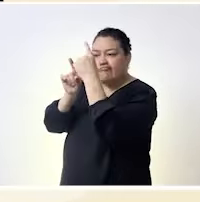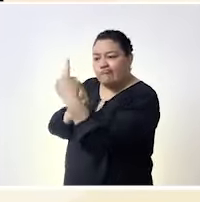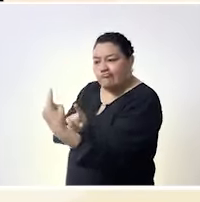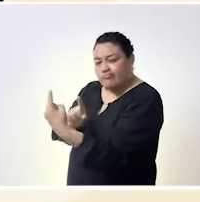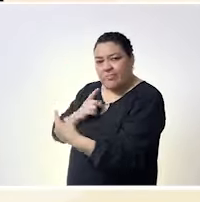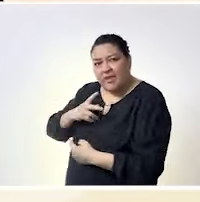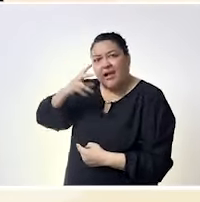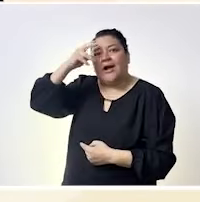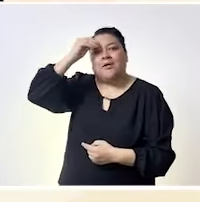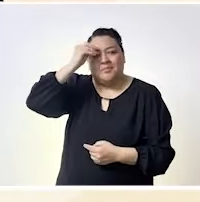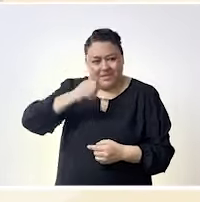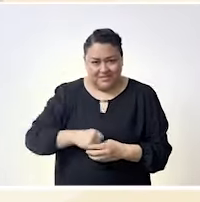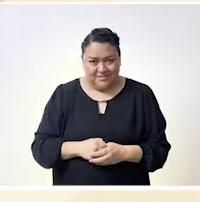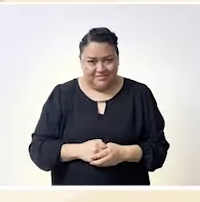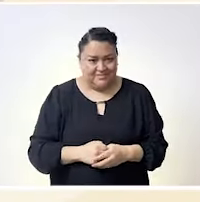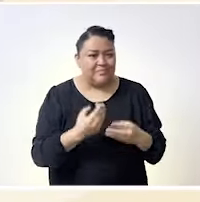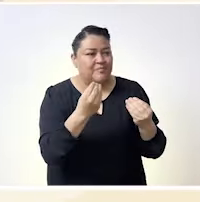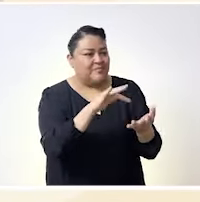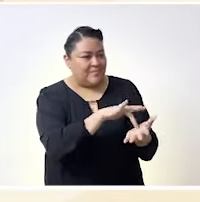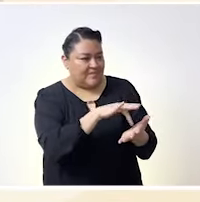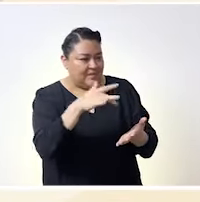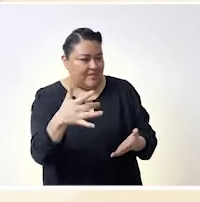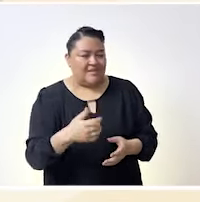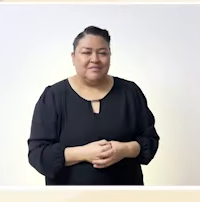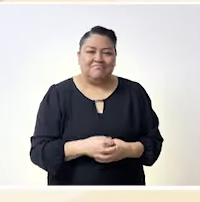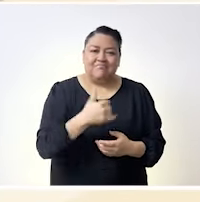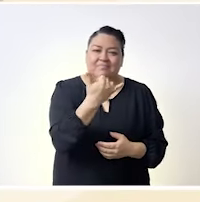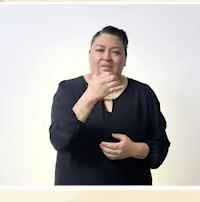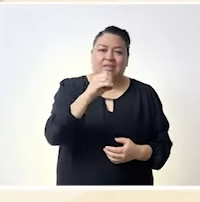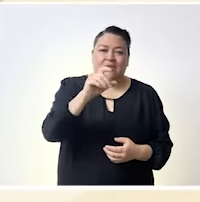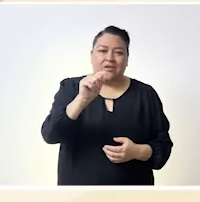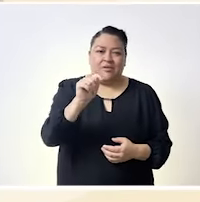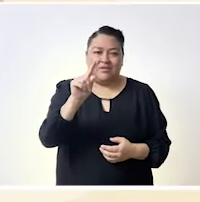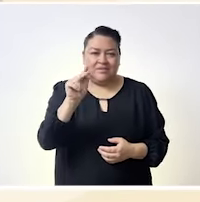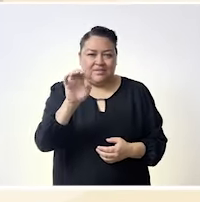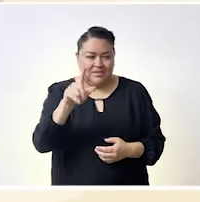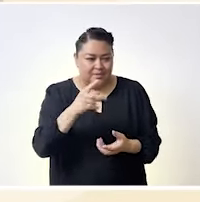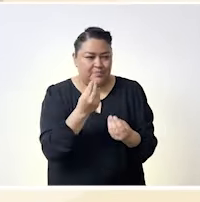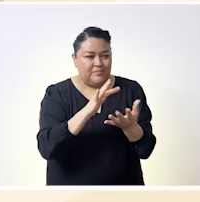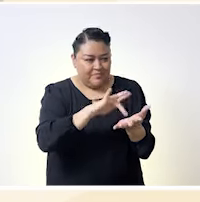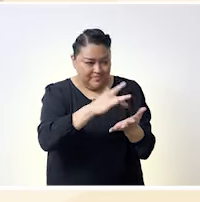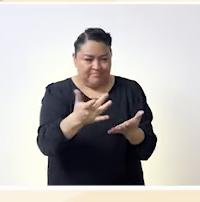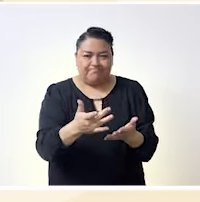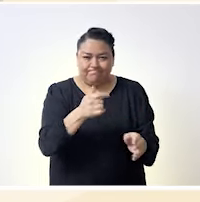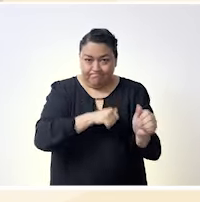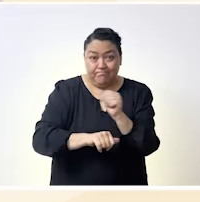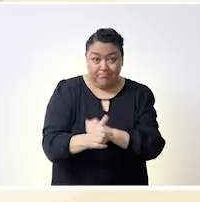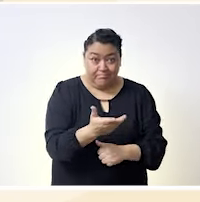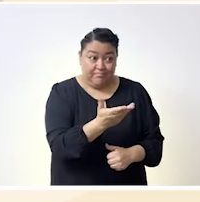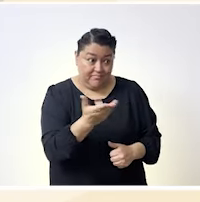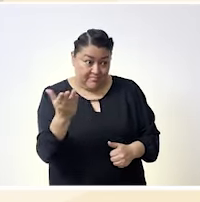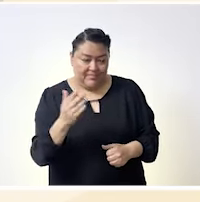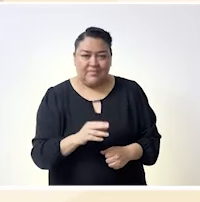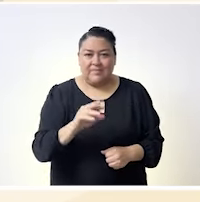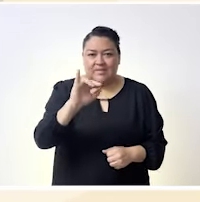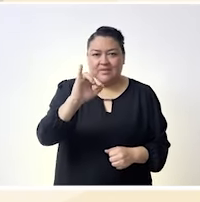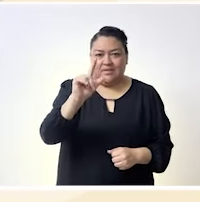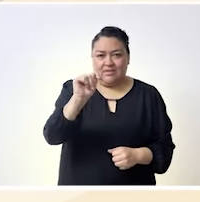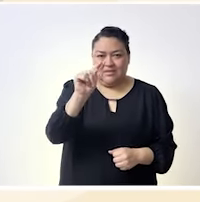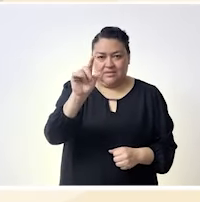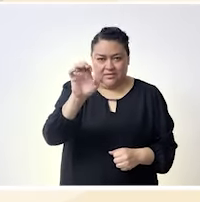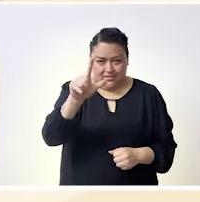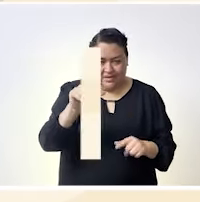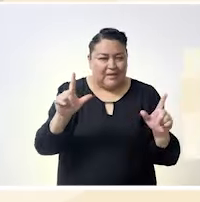aprender a partir de ello muchísimas gracias muchas muchas muchas muchas gracias y ahora le damos la palabra